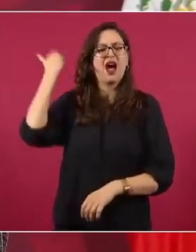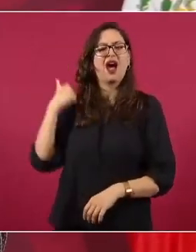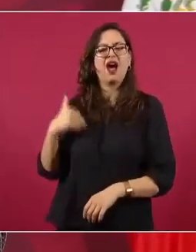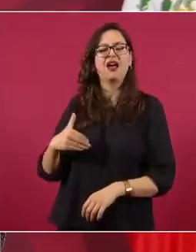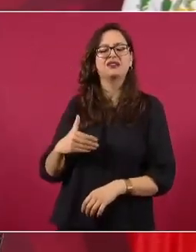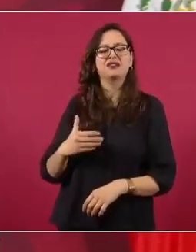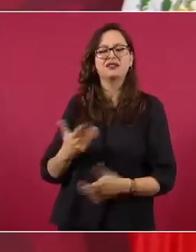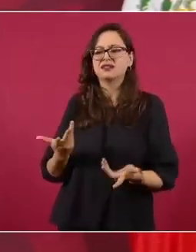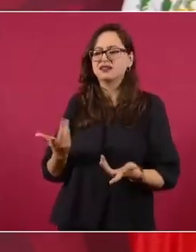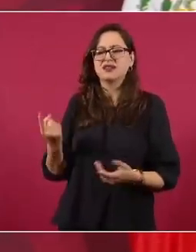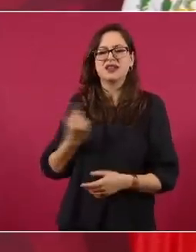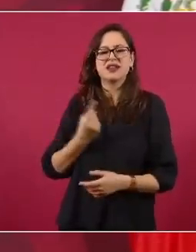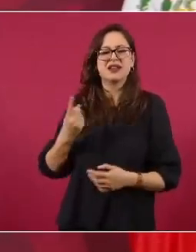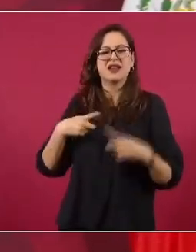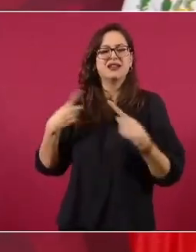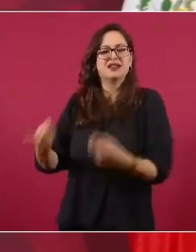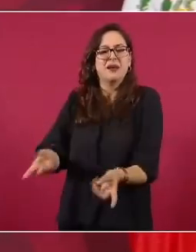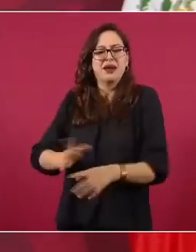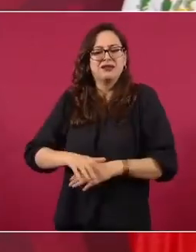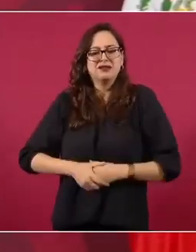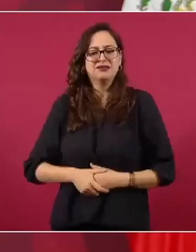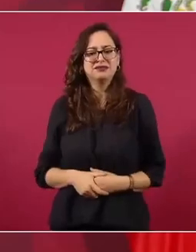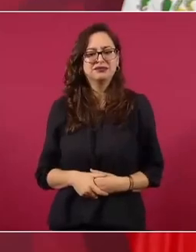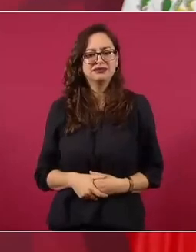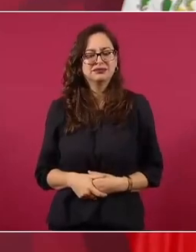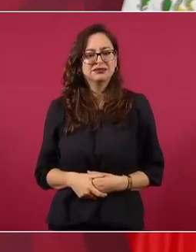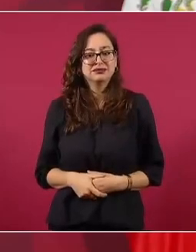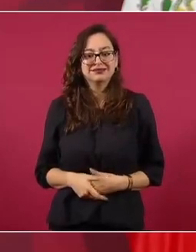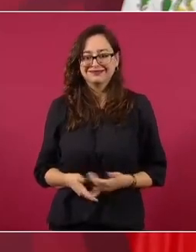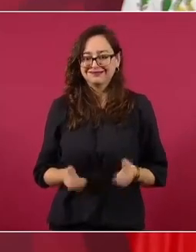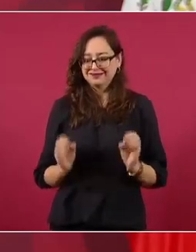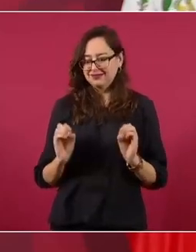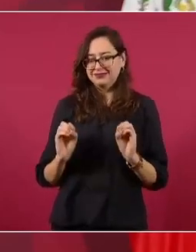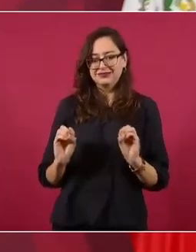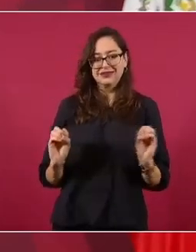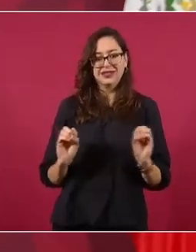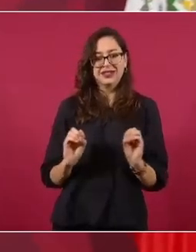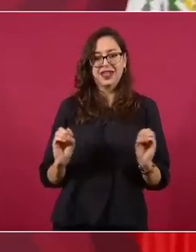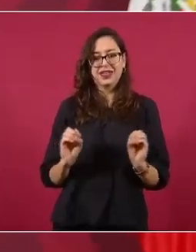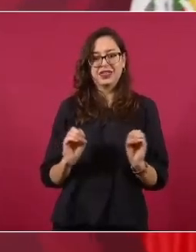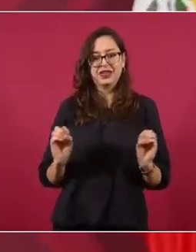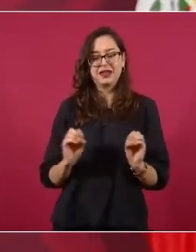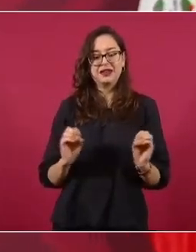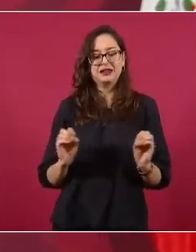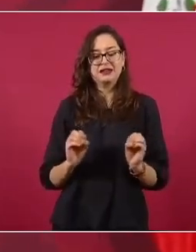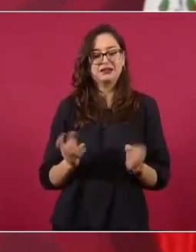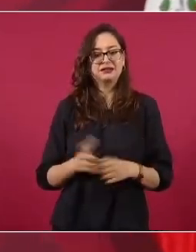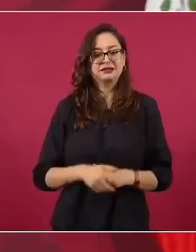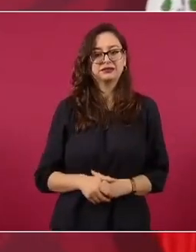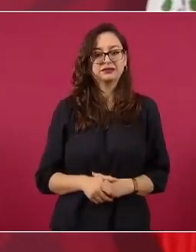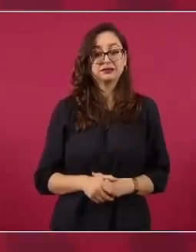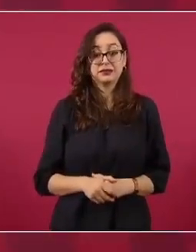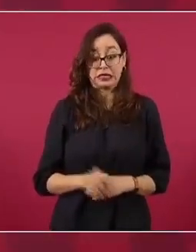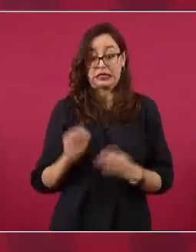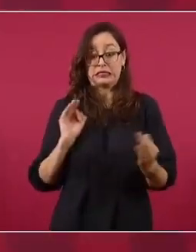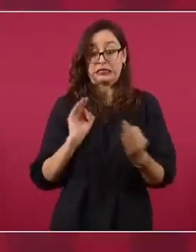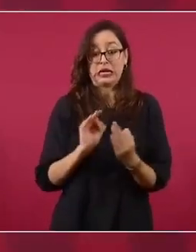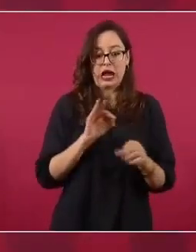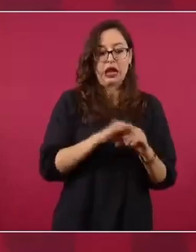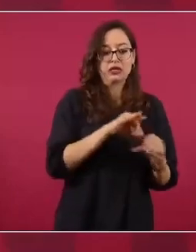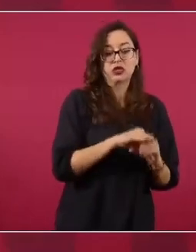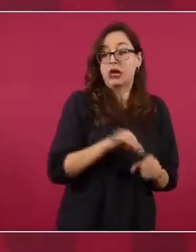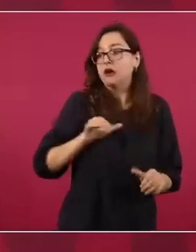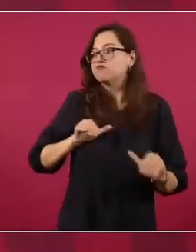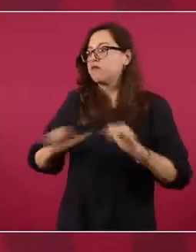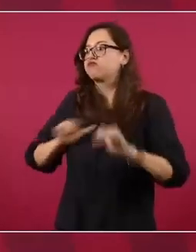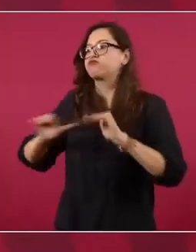sólo volteaban a ver al pueblo cuando ven elecciones y repartían migajas, pero estos